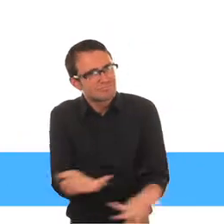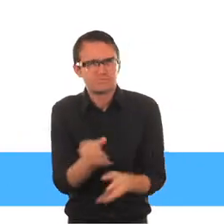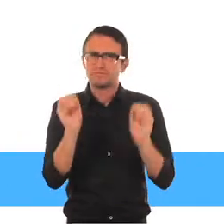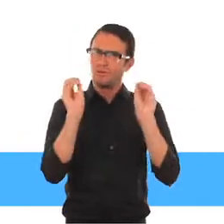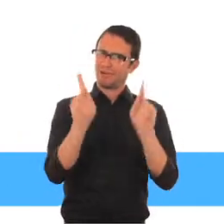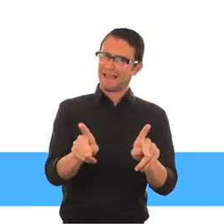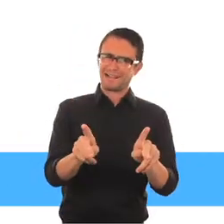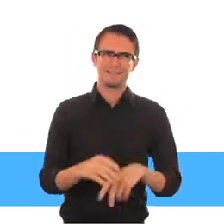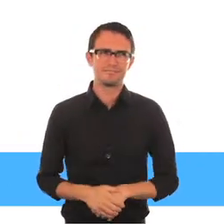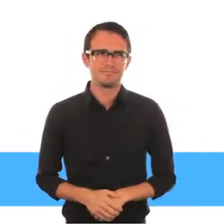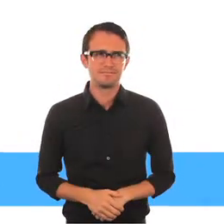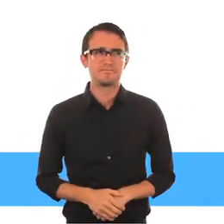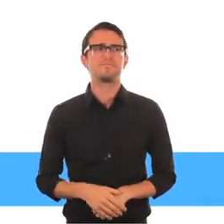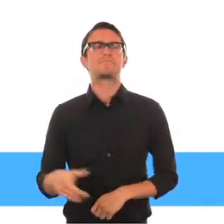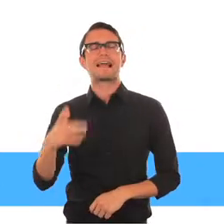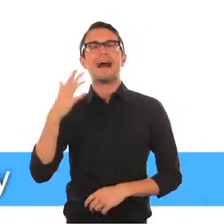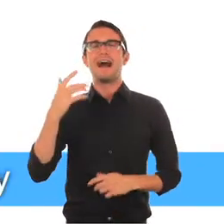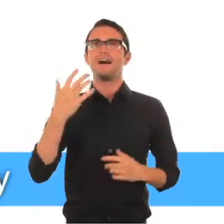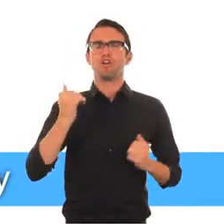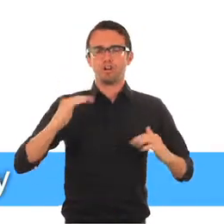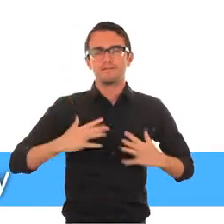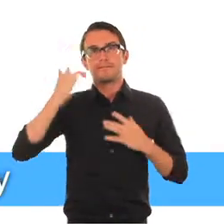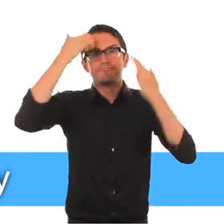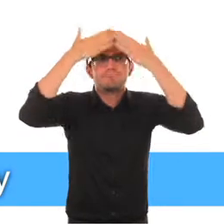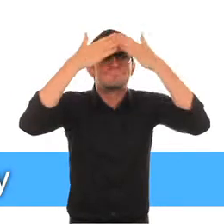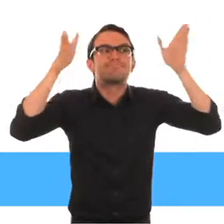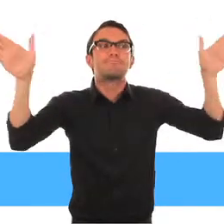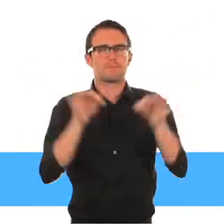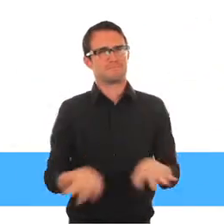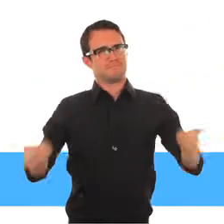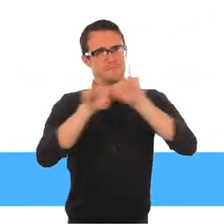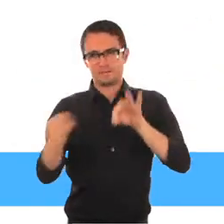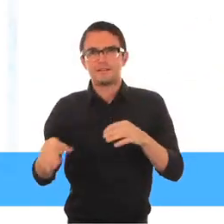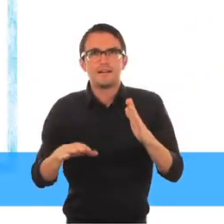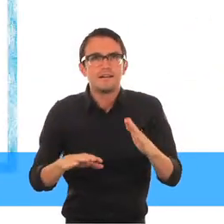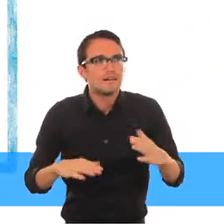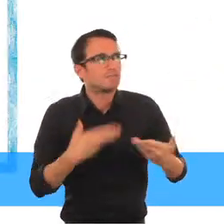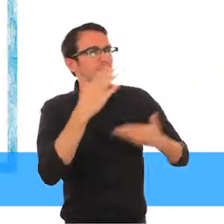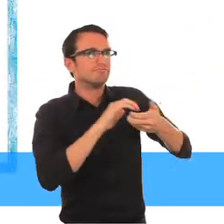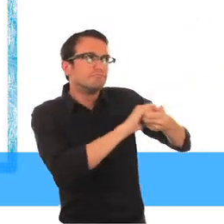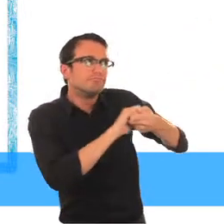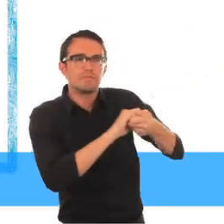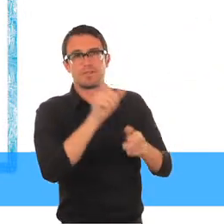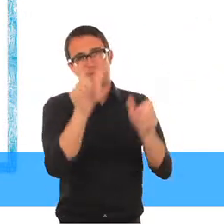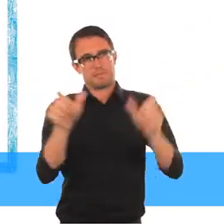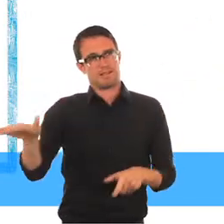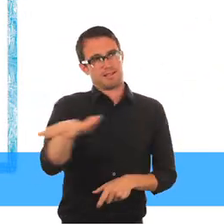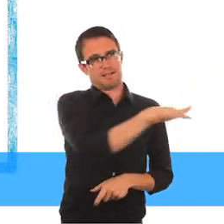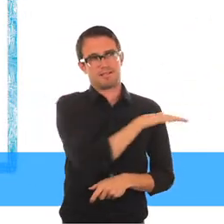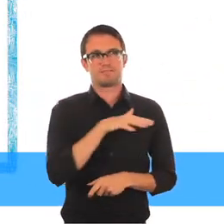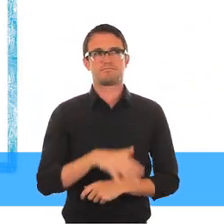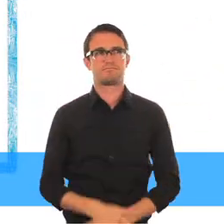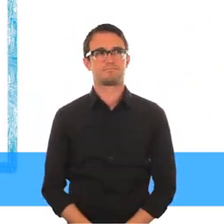del desarrollo y de la formación de la actitud del niño. También son una oportunidad de interacción y construcción de relaciones. Una